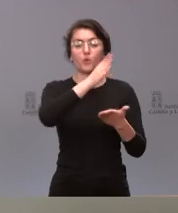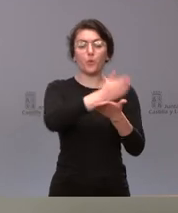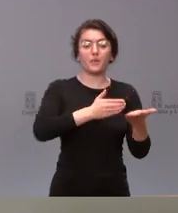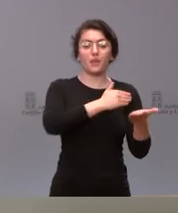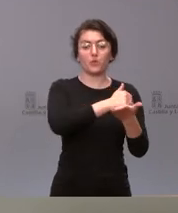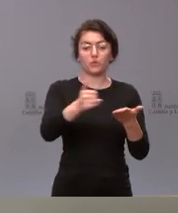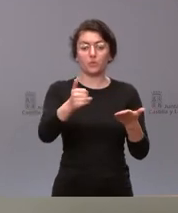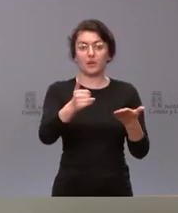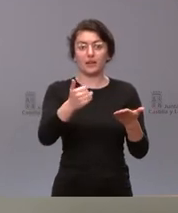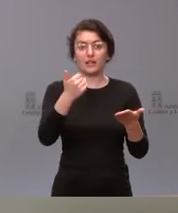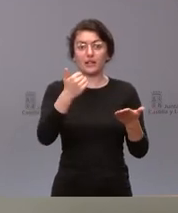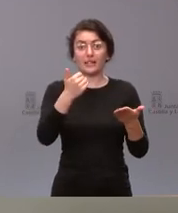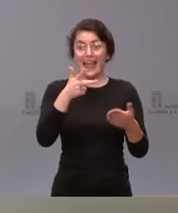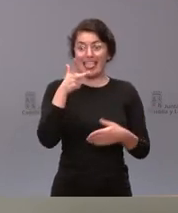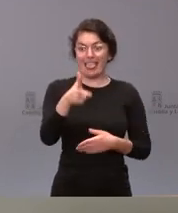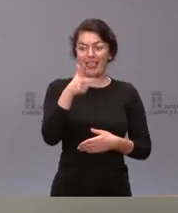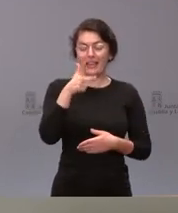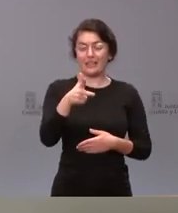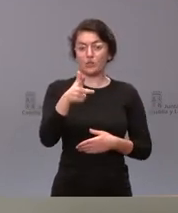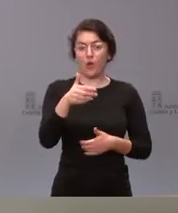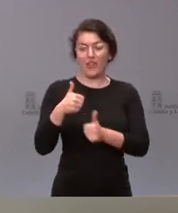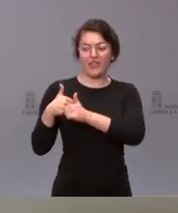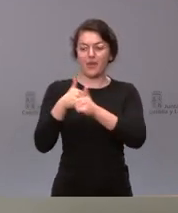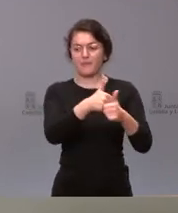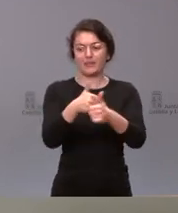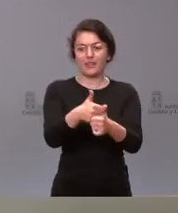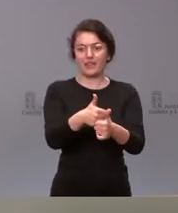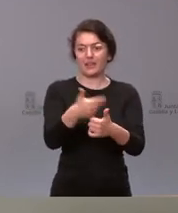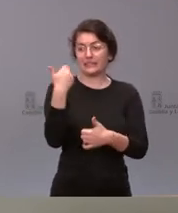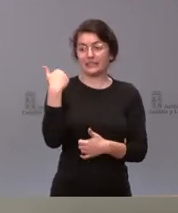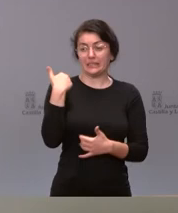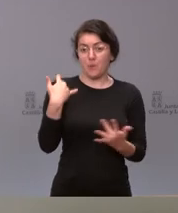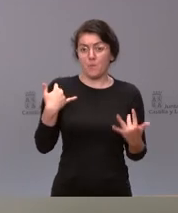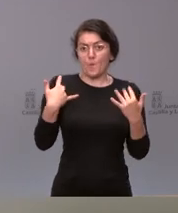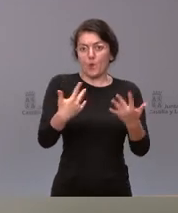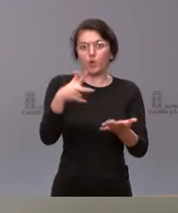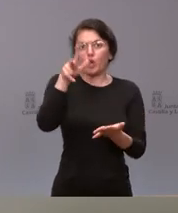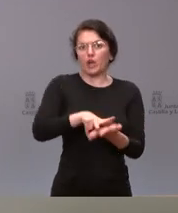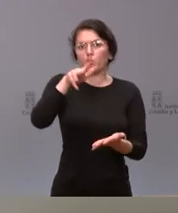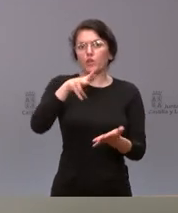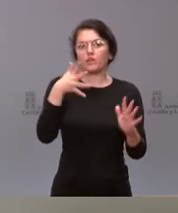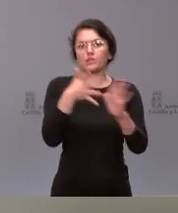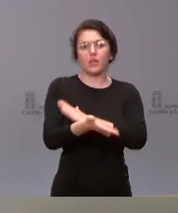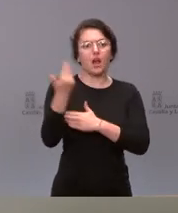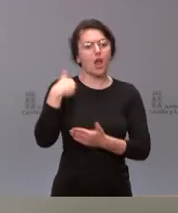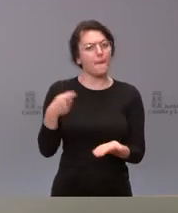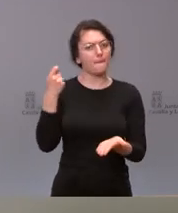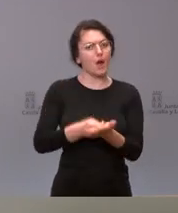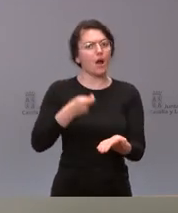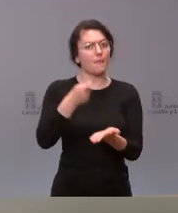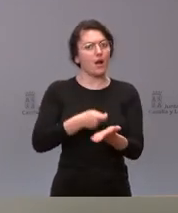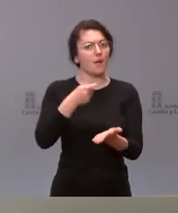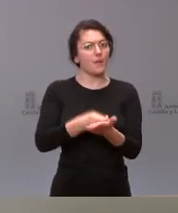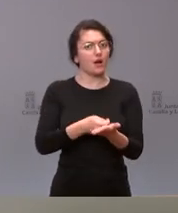reconocen el derecho a la dependencia y por tanto pagamos estas cantidades de forma habitual mes a mes las comunidades autónomas